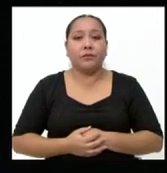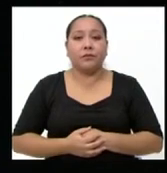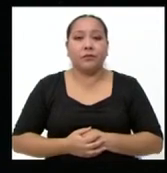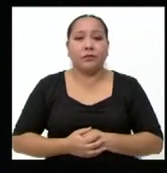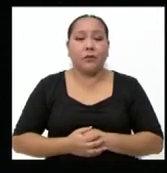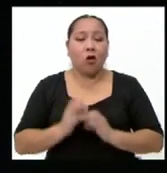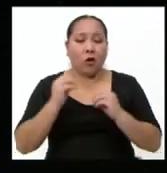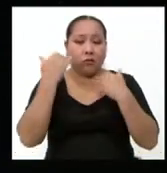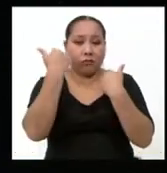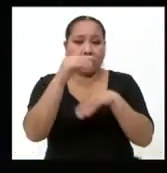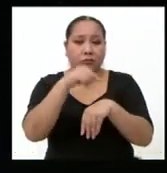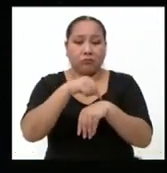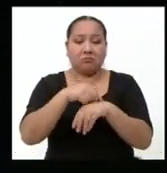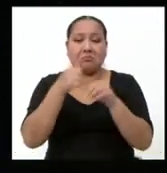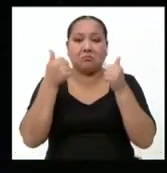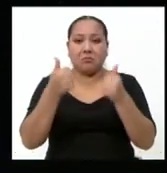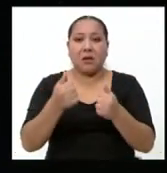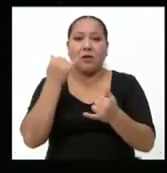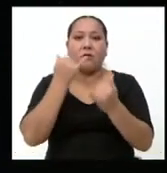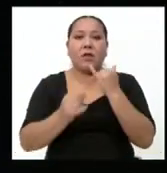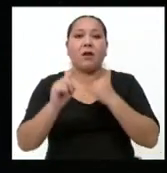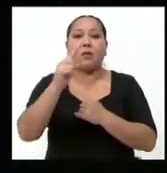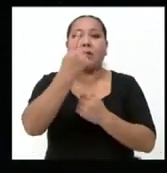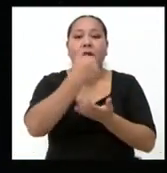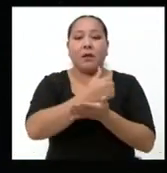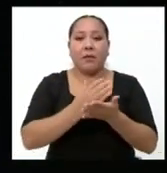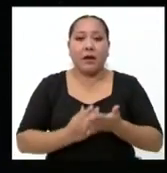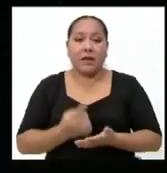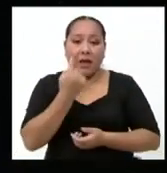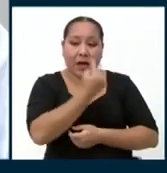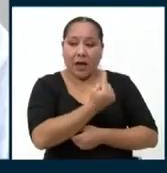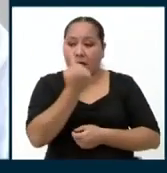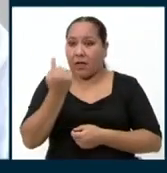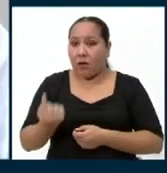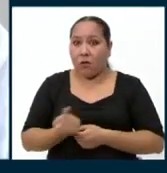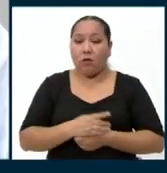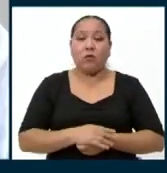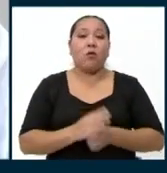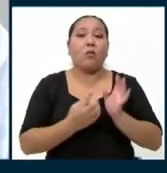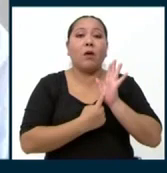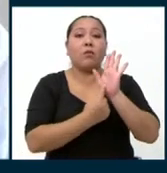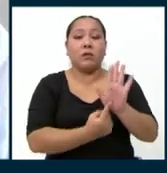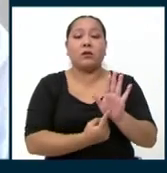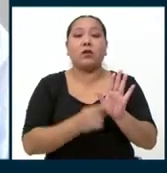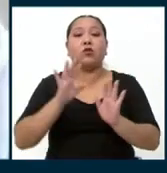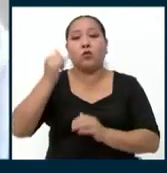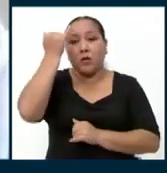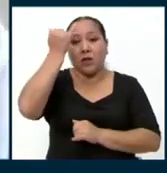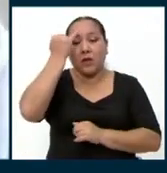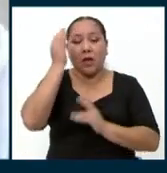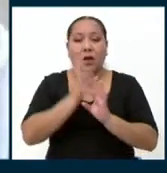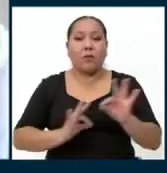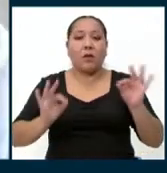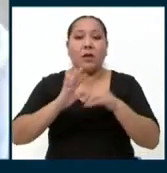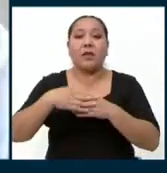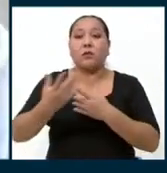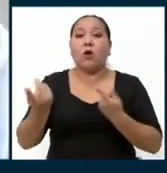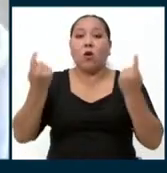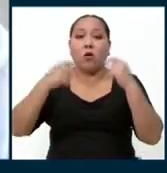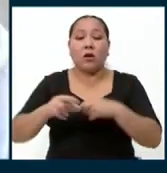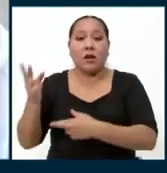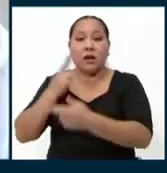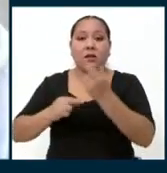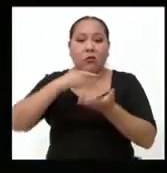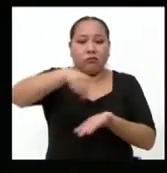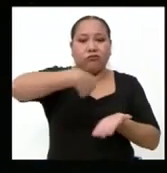Bien, tiempo cumplido. Hemos llegado al final del primer bloque en el que cada candidato ha expuesto su propuesta a bandera. Después del corte volvemos con